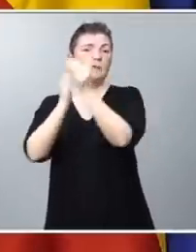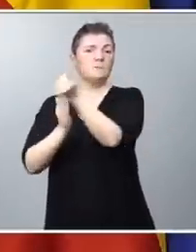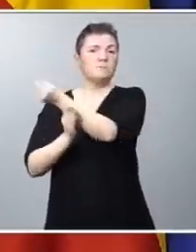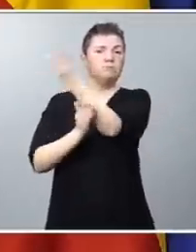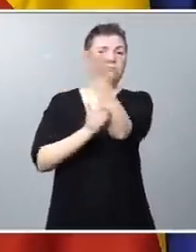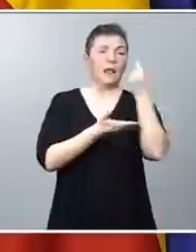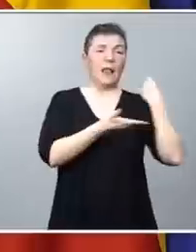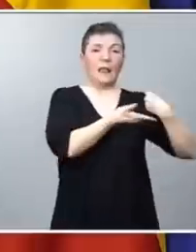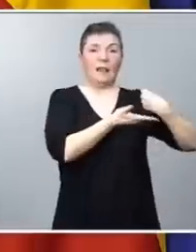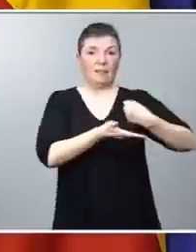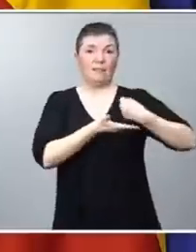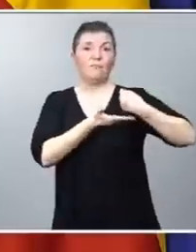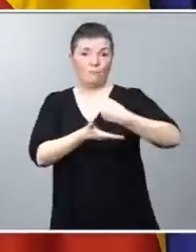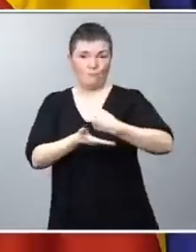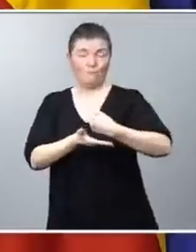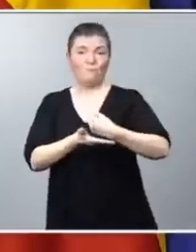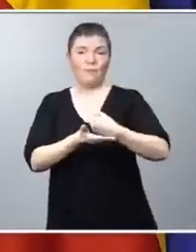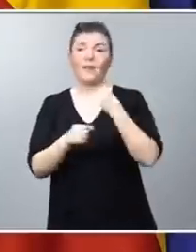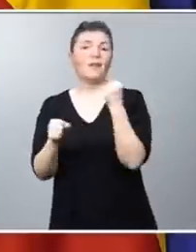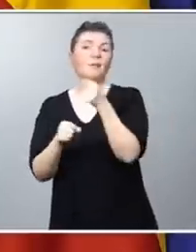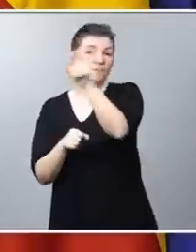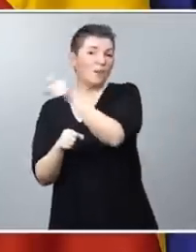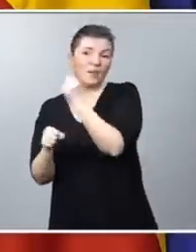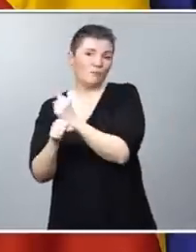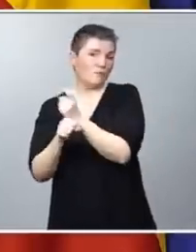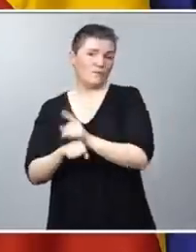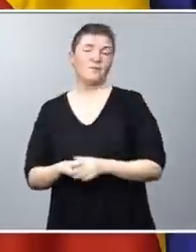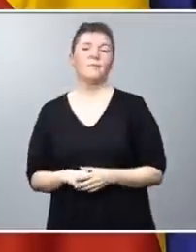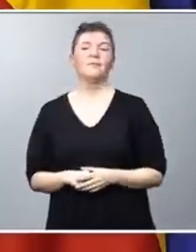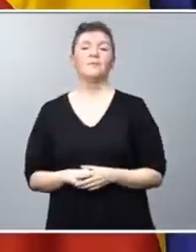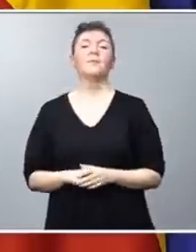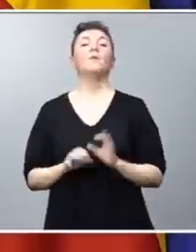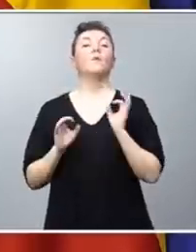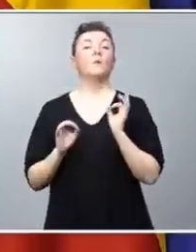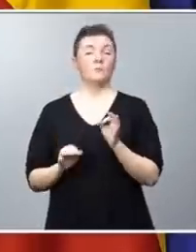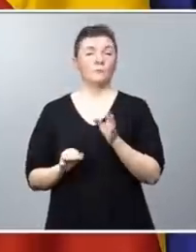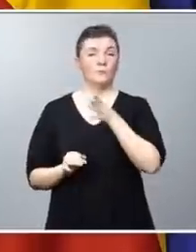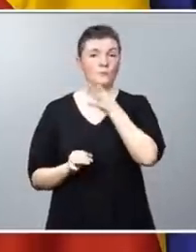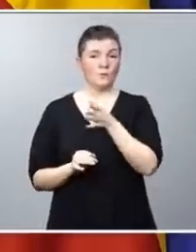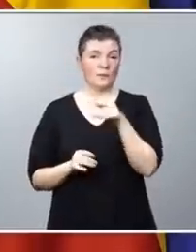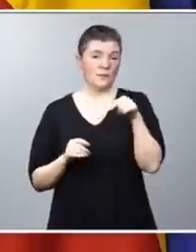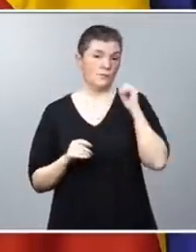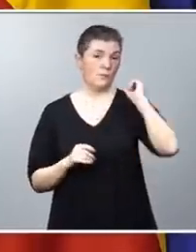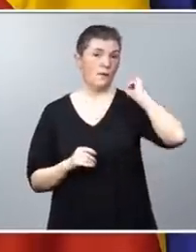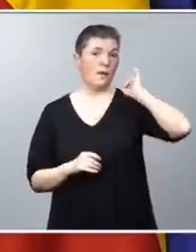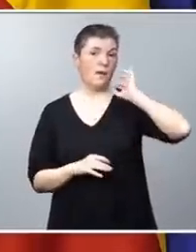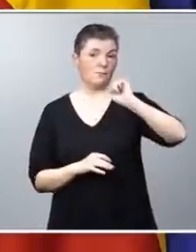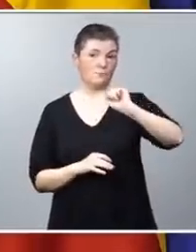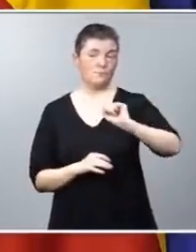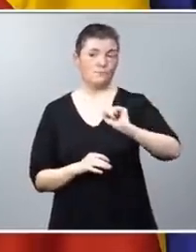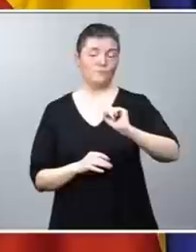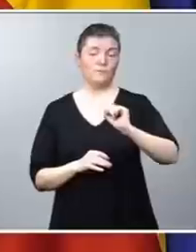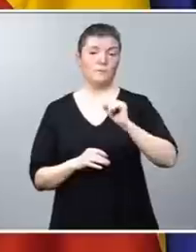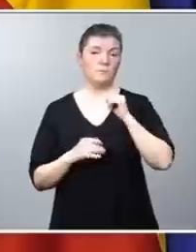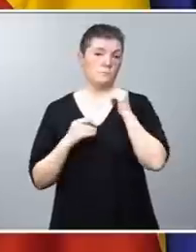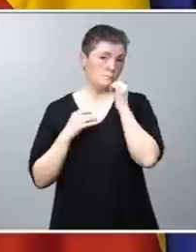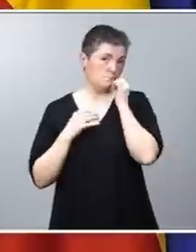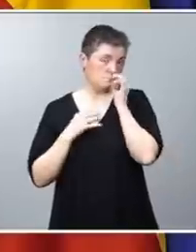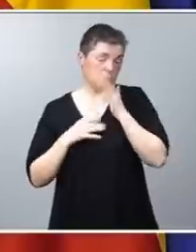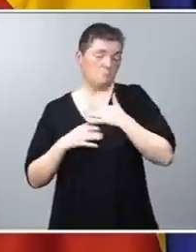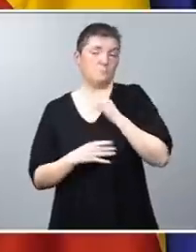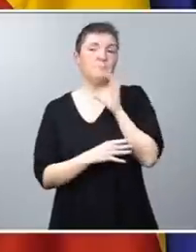y que no trabajan. Precisamente porque en estos años, en las últimas décadas, en nuestro país,